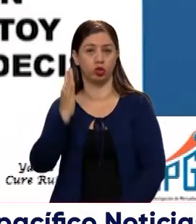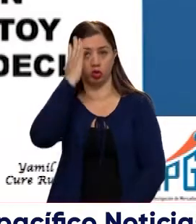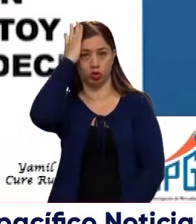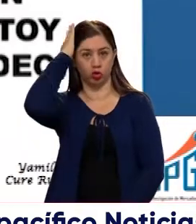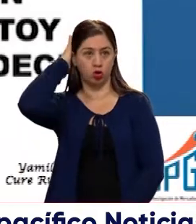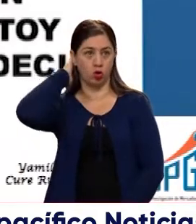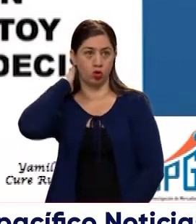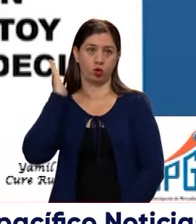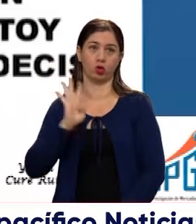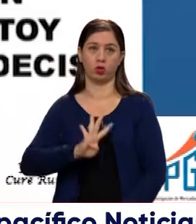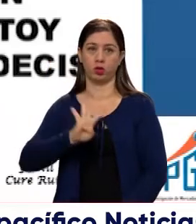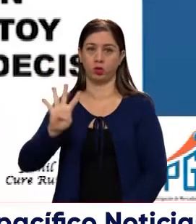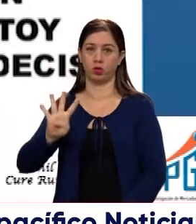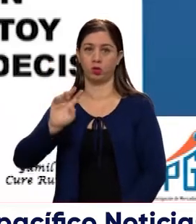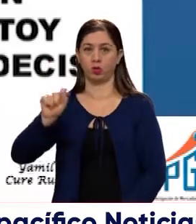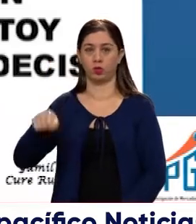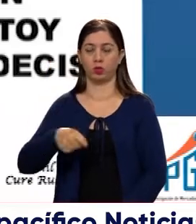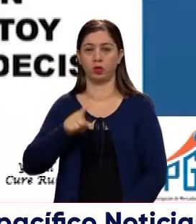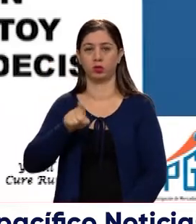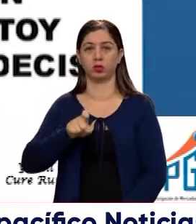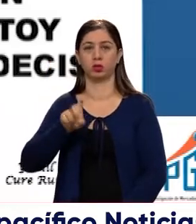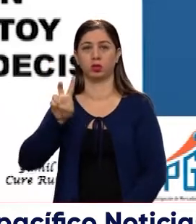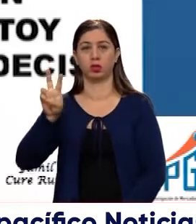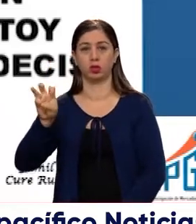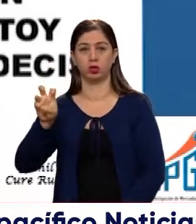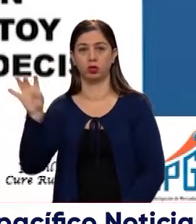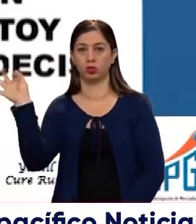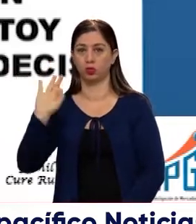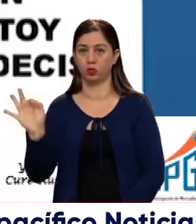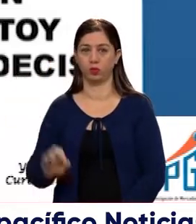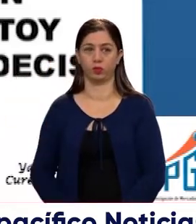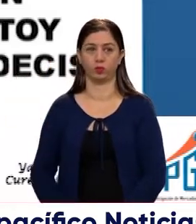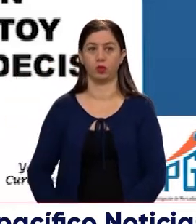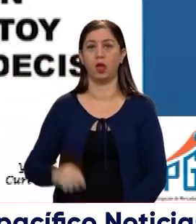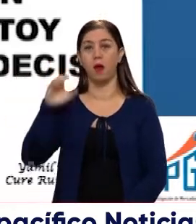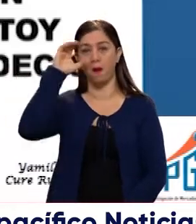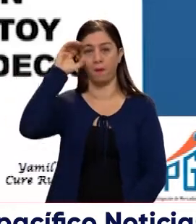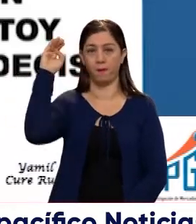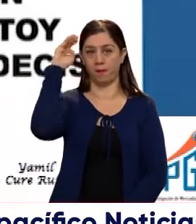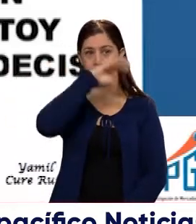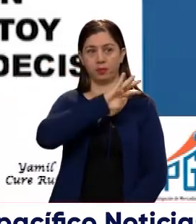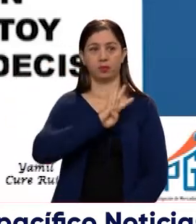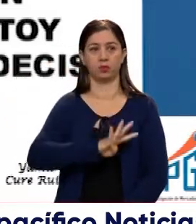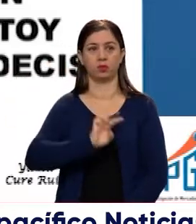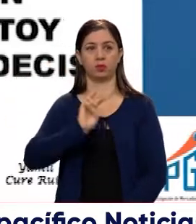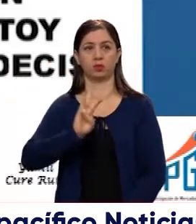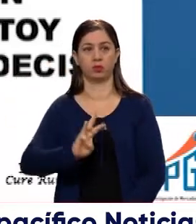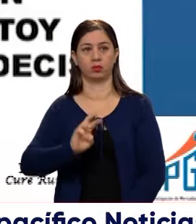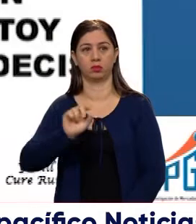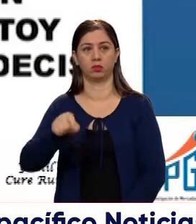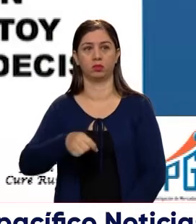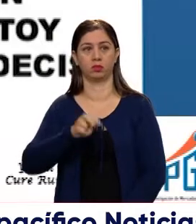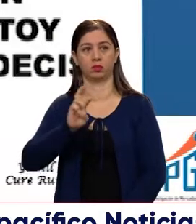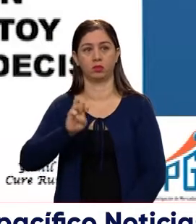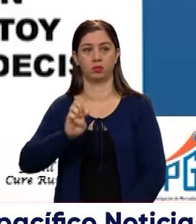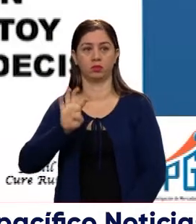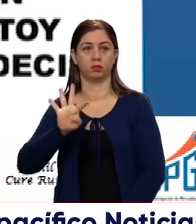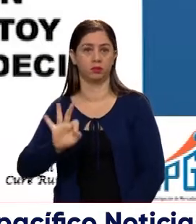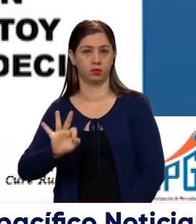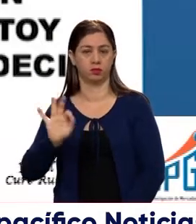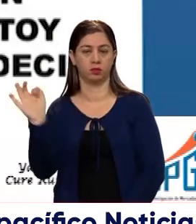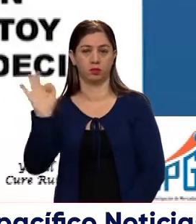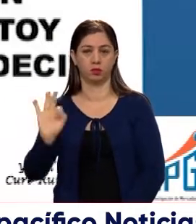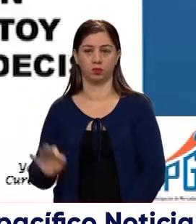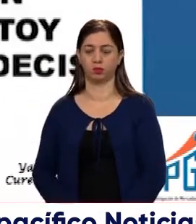Hernández, 44,68%, Gustavo Petro, 43,83%. James,